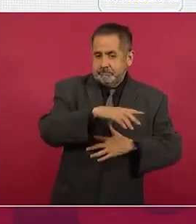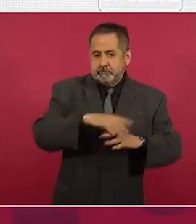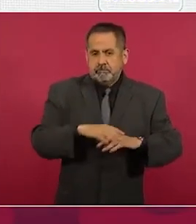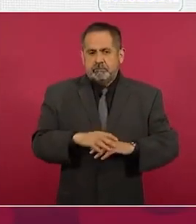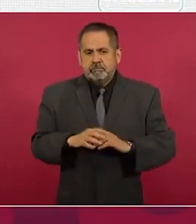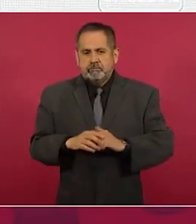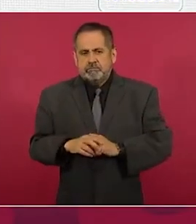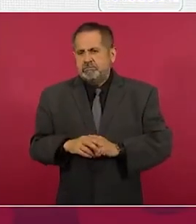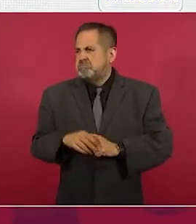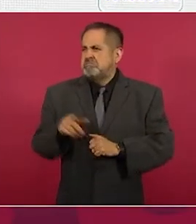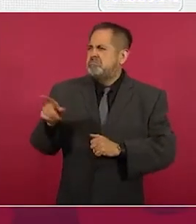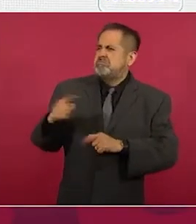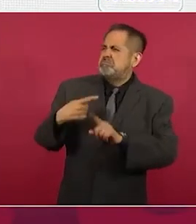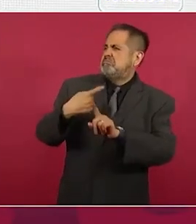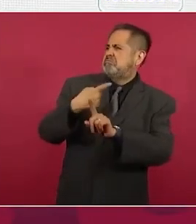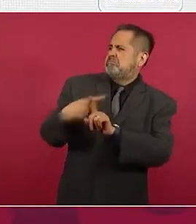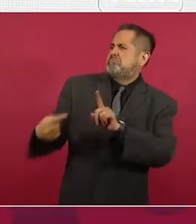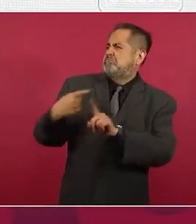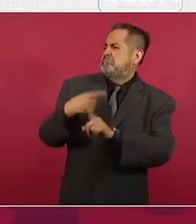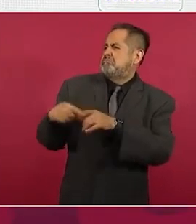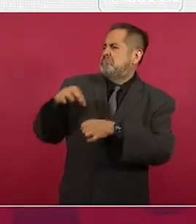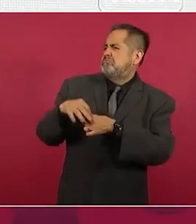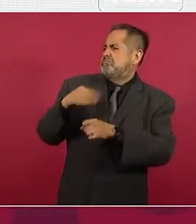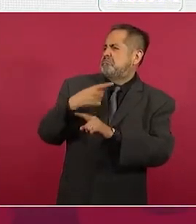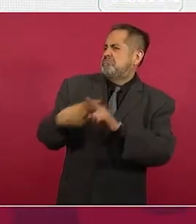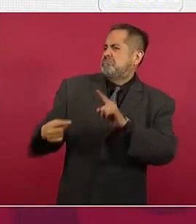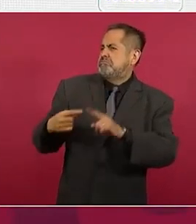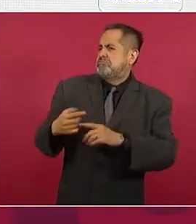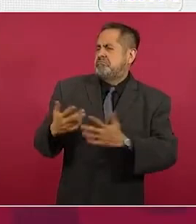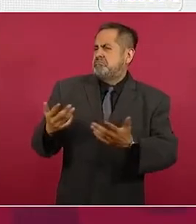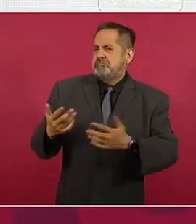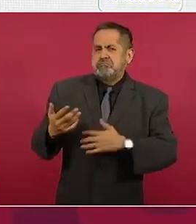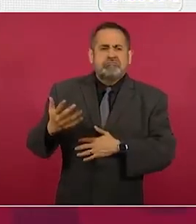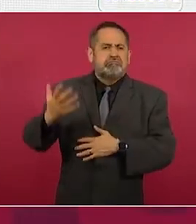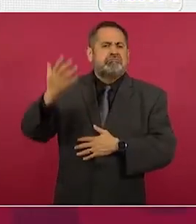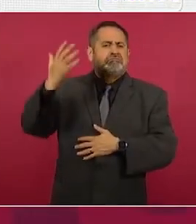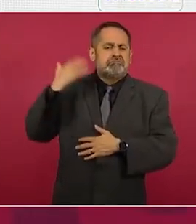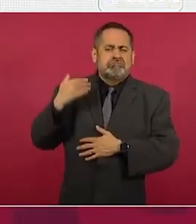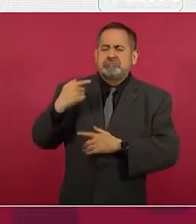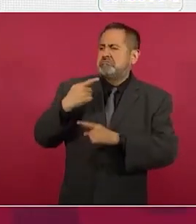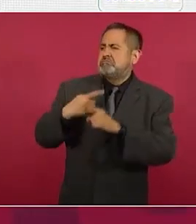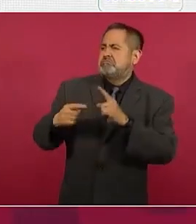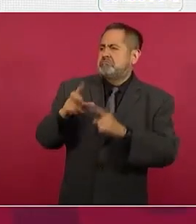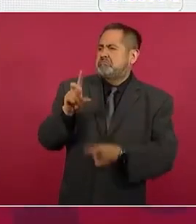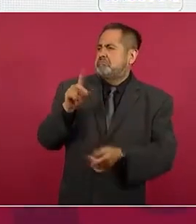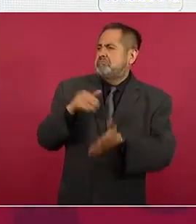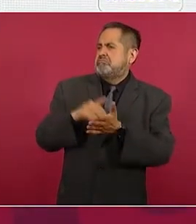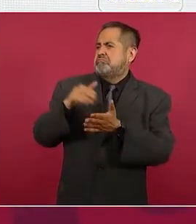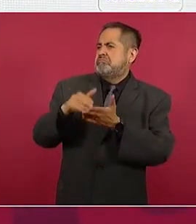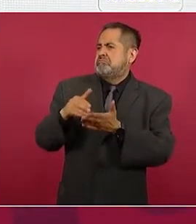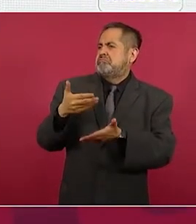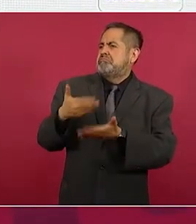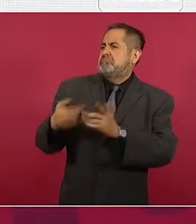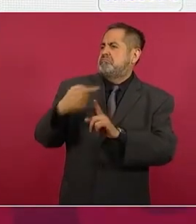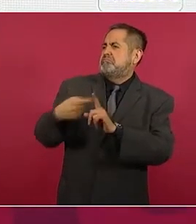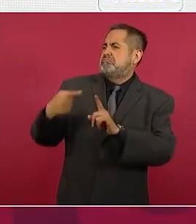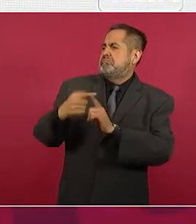pues dicen es la mitad de los votos que obtuvo el presidente